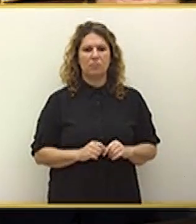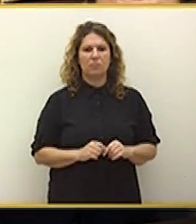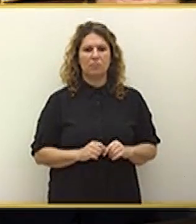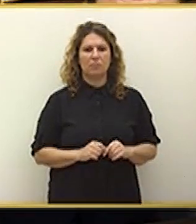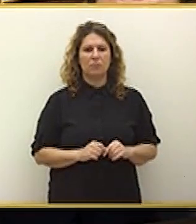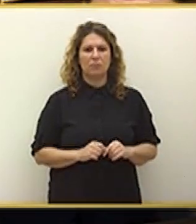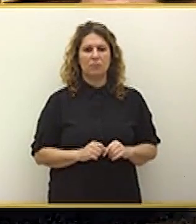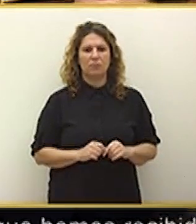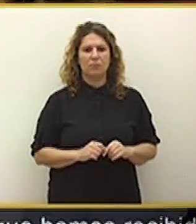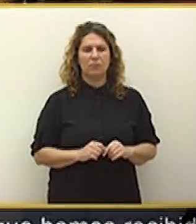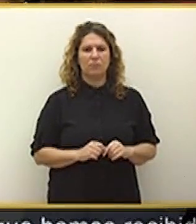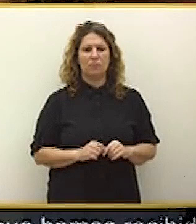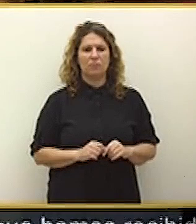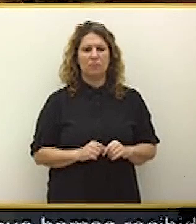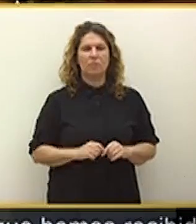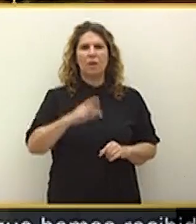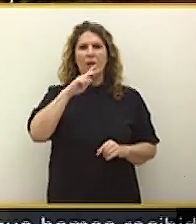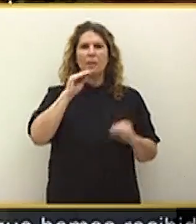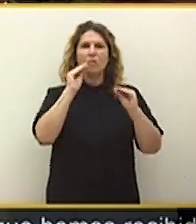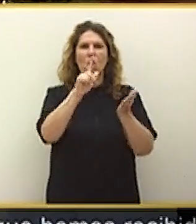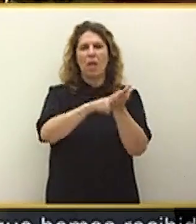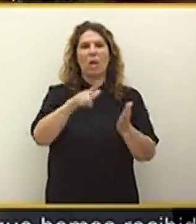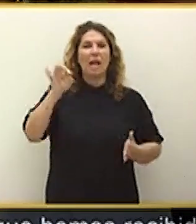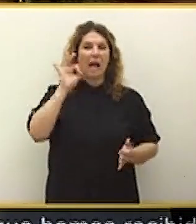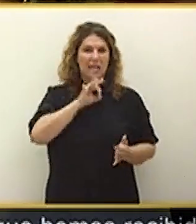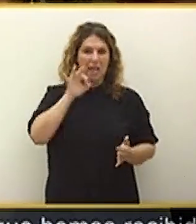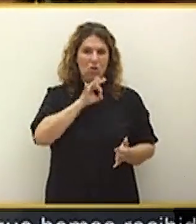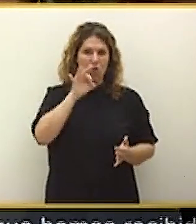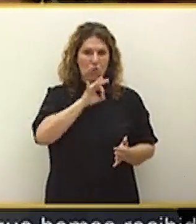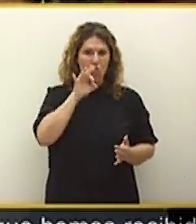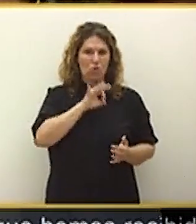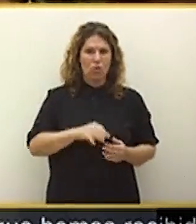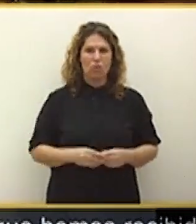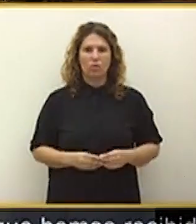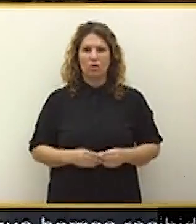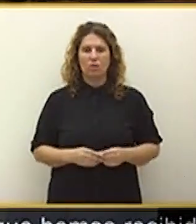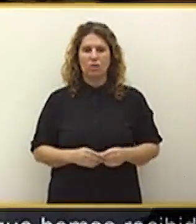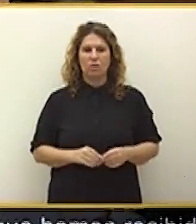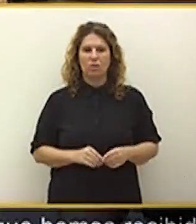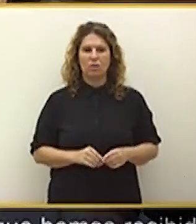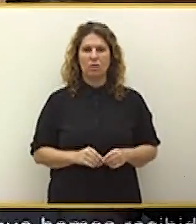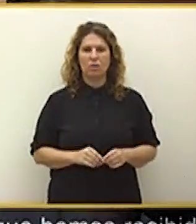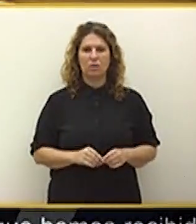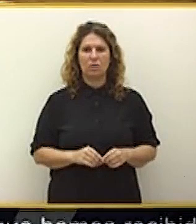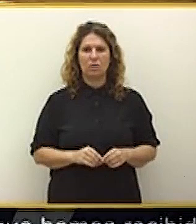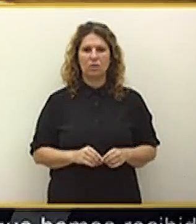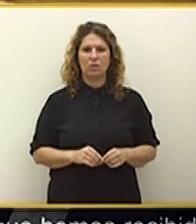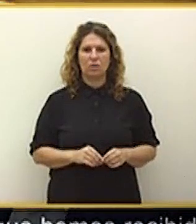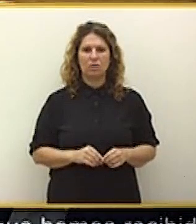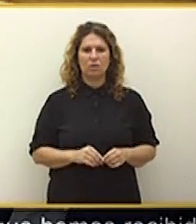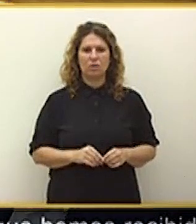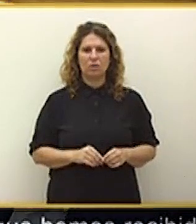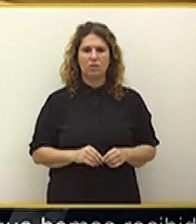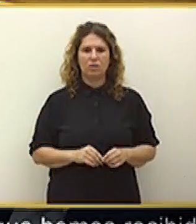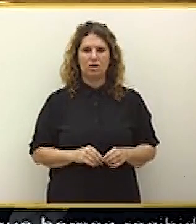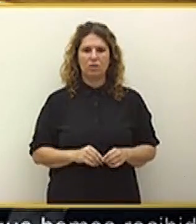respeto. Aquí no hay respeto. Ixachen mos has censurado toda la vida. Ixachen mos has estado reprimiendo toda la vida. Yo no he puesto a